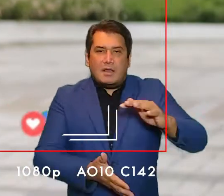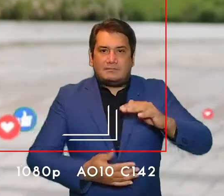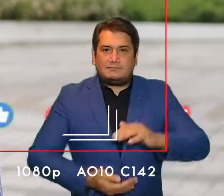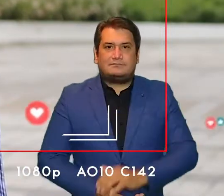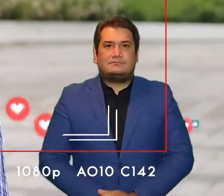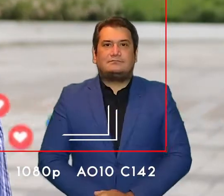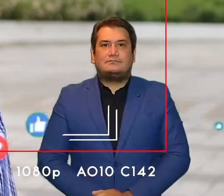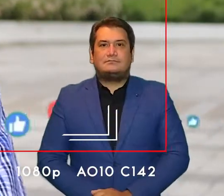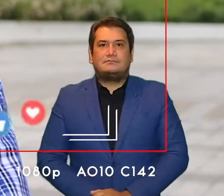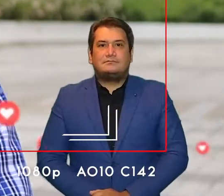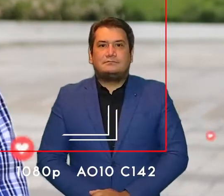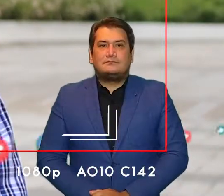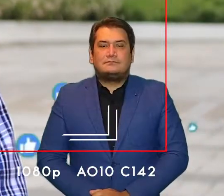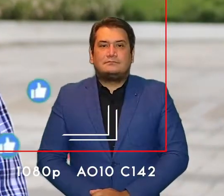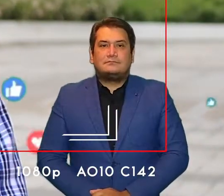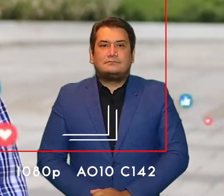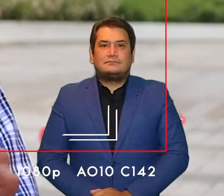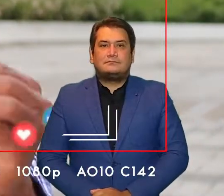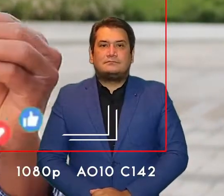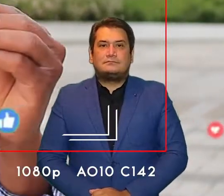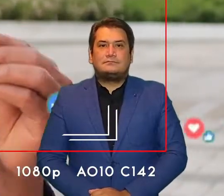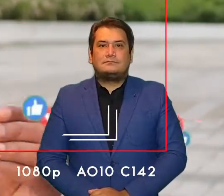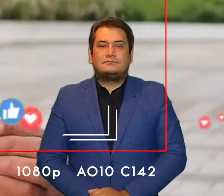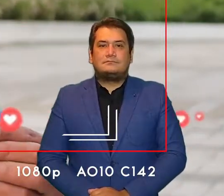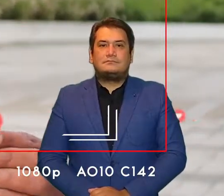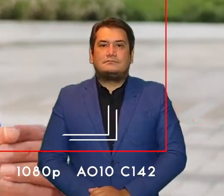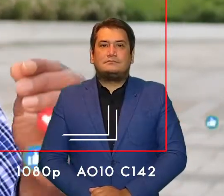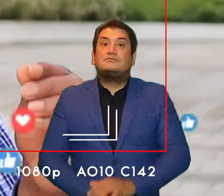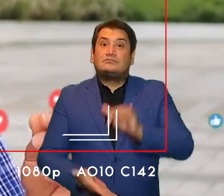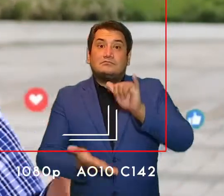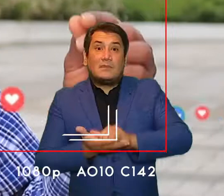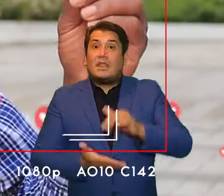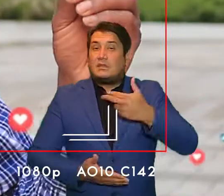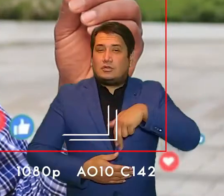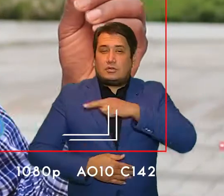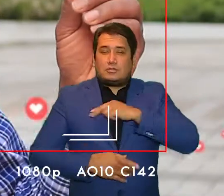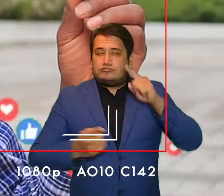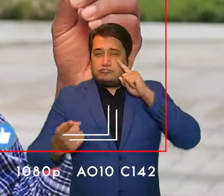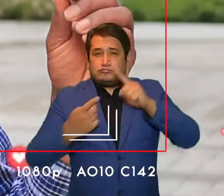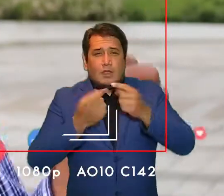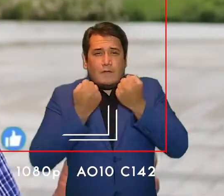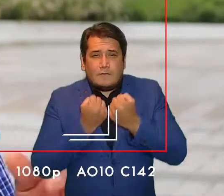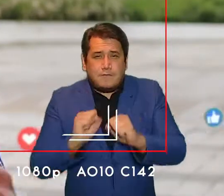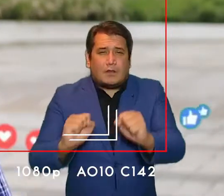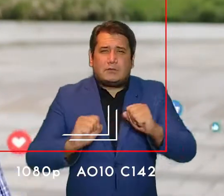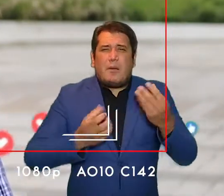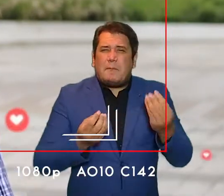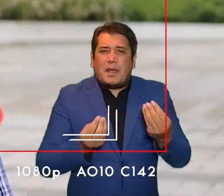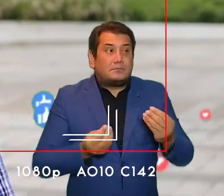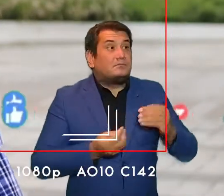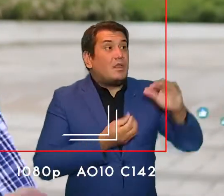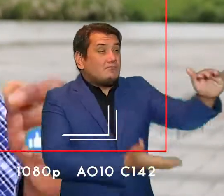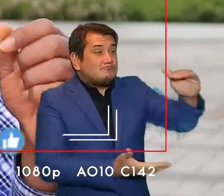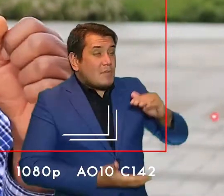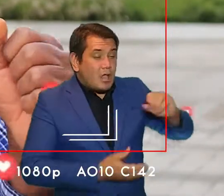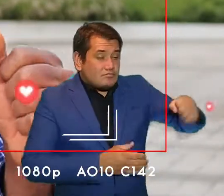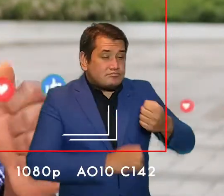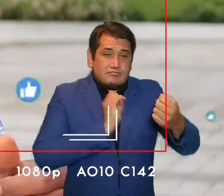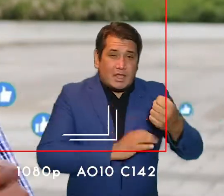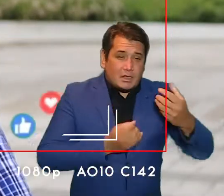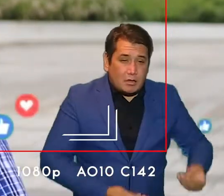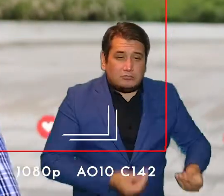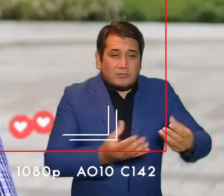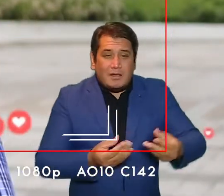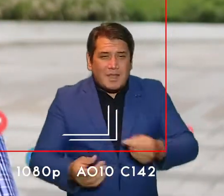distritales de mercados. Por eso es que hemos procurado que les llegue la atención de Bogotá Solidaria en Casa, de